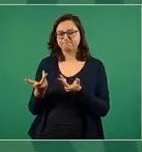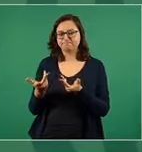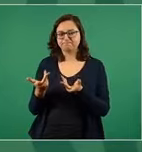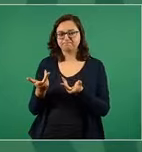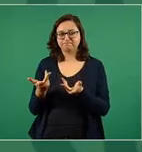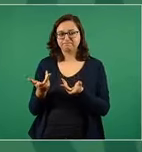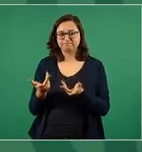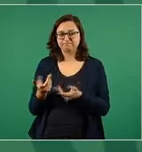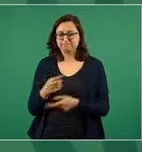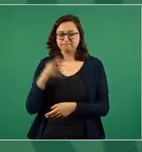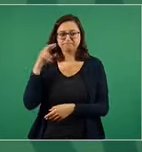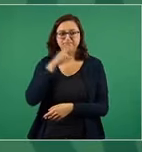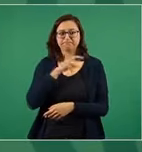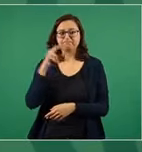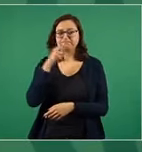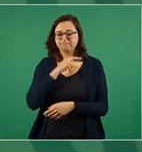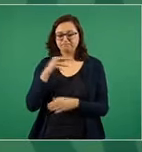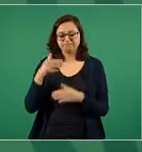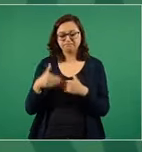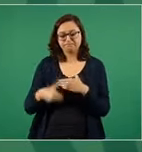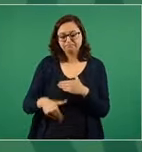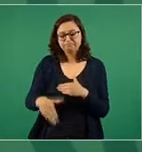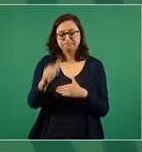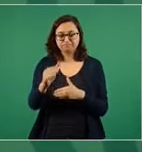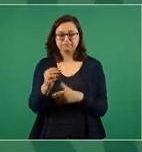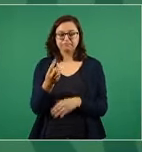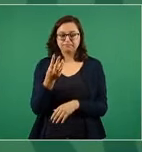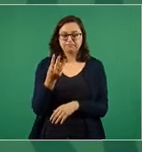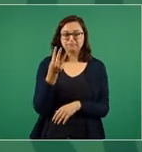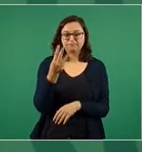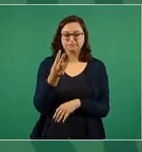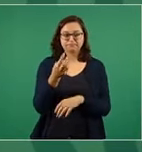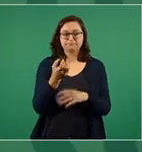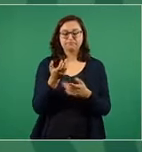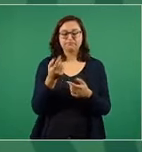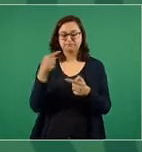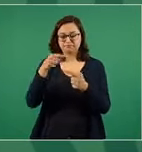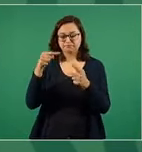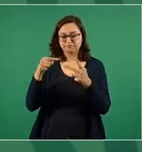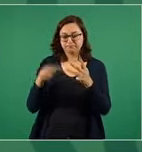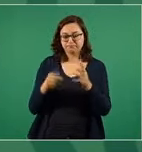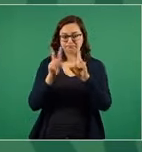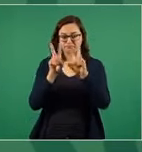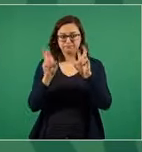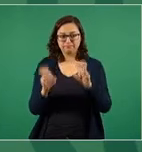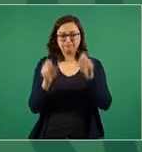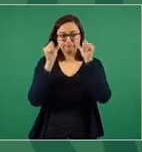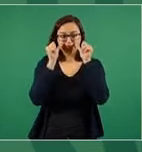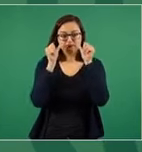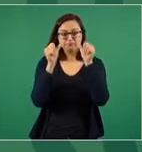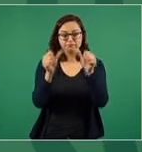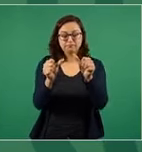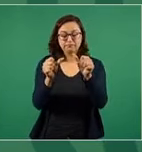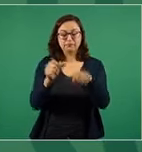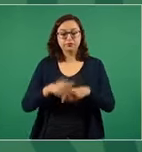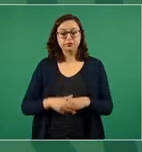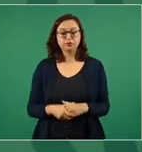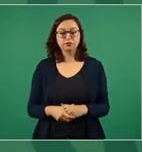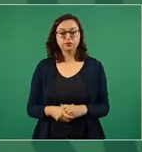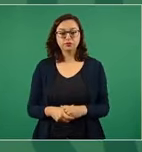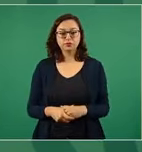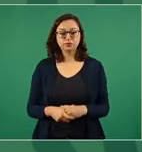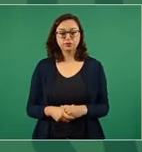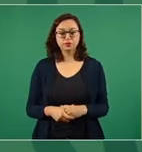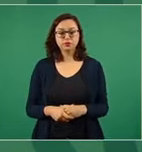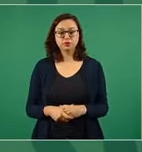actúe en estas tres direcciones o directrices o